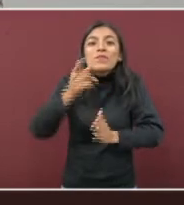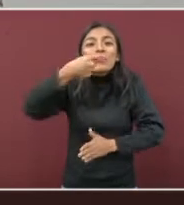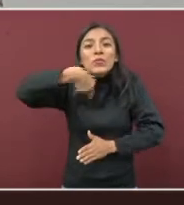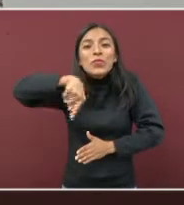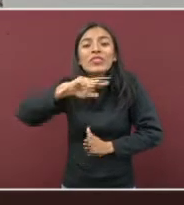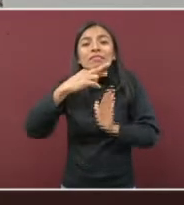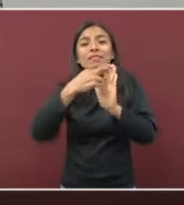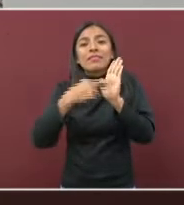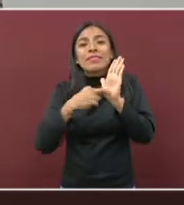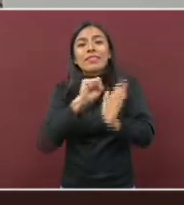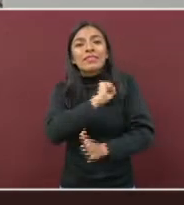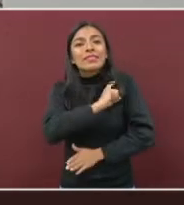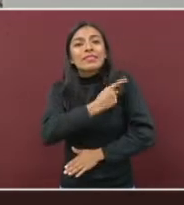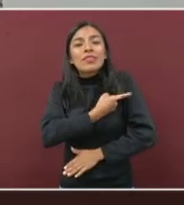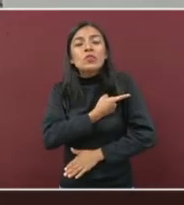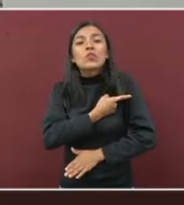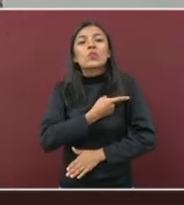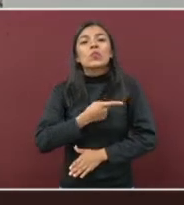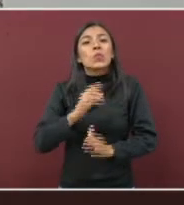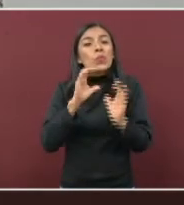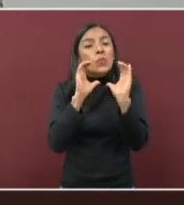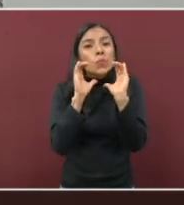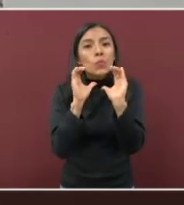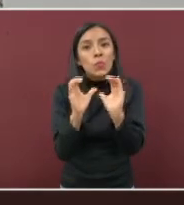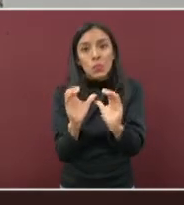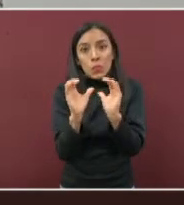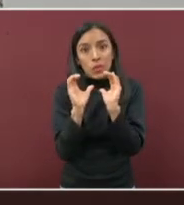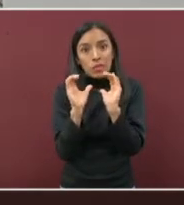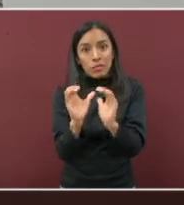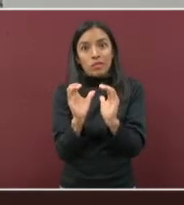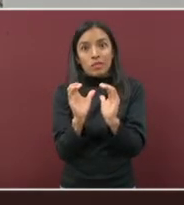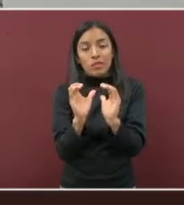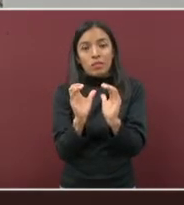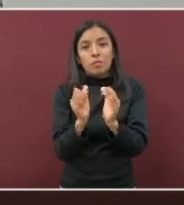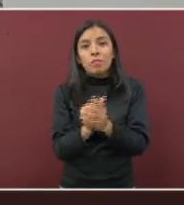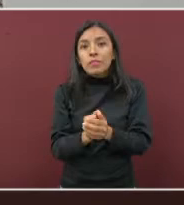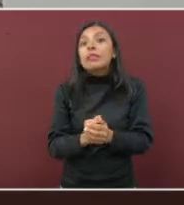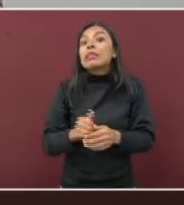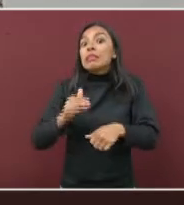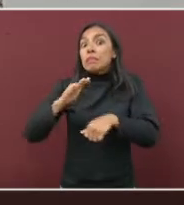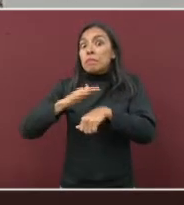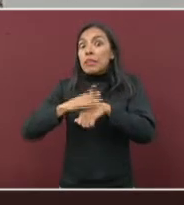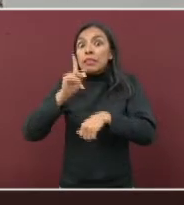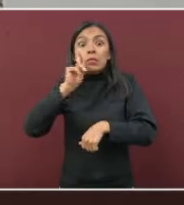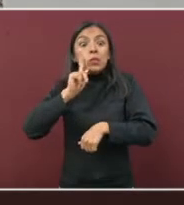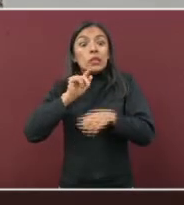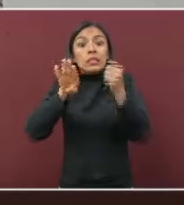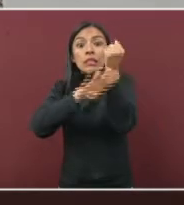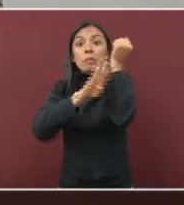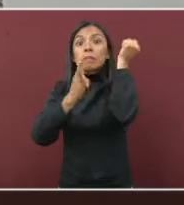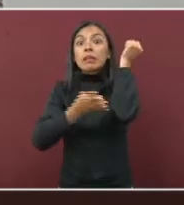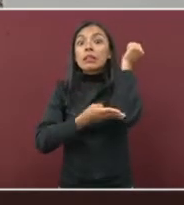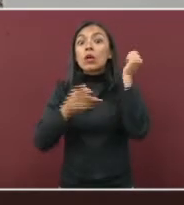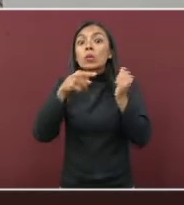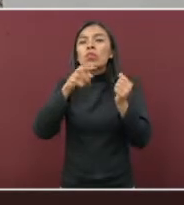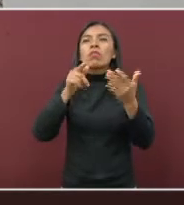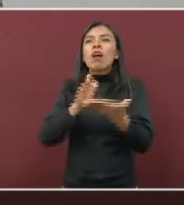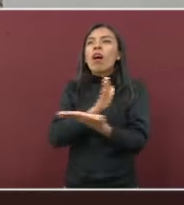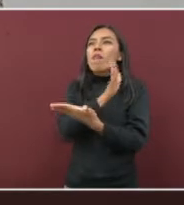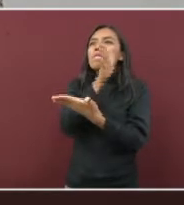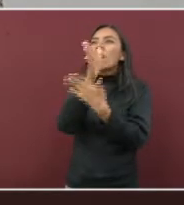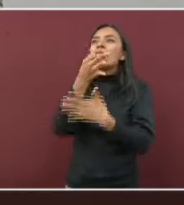las medidas de protección sanitaria. Y en el caso especial de las mujeres embarazadas, eviten asistir